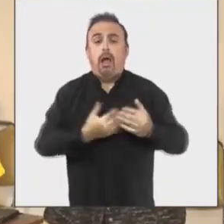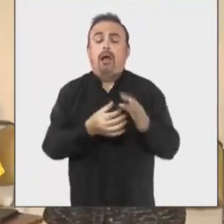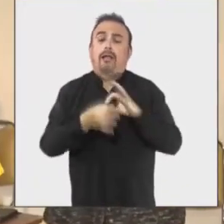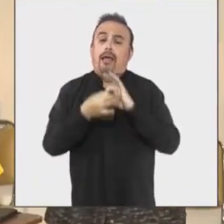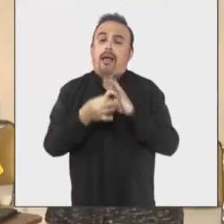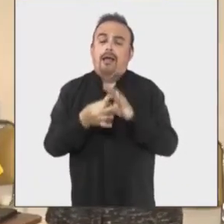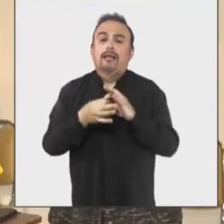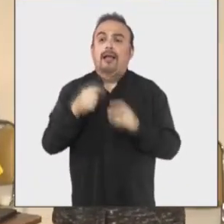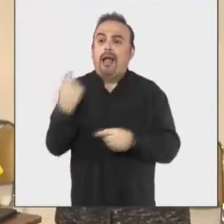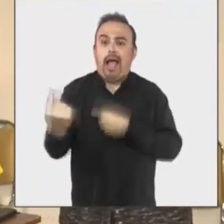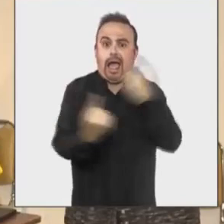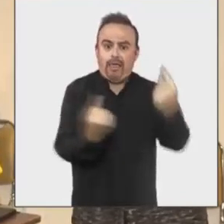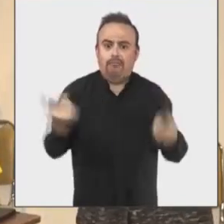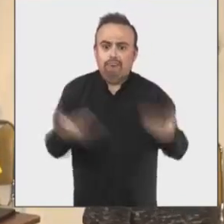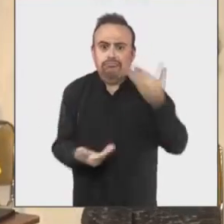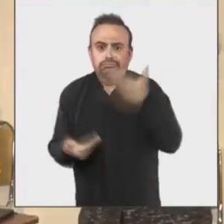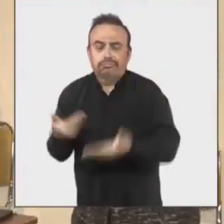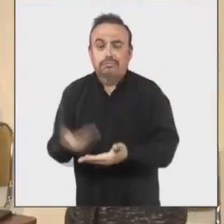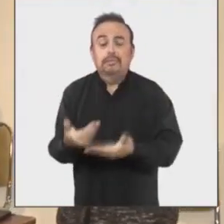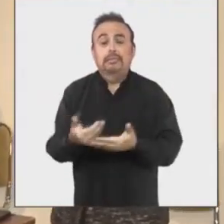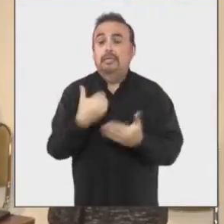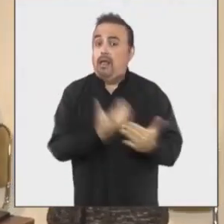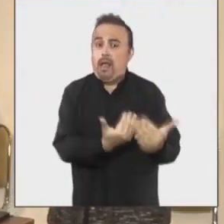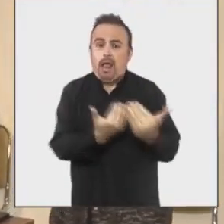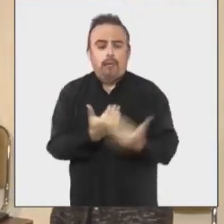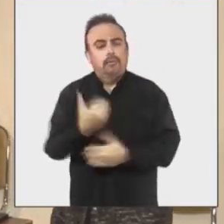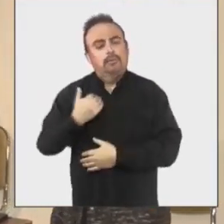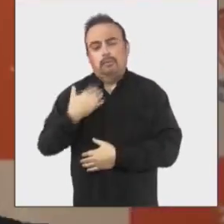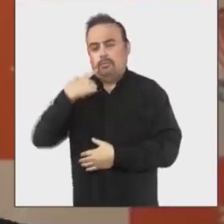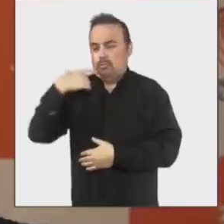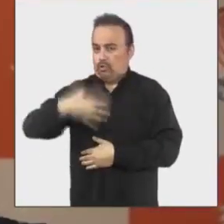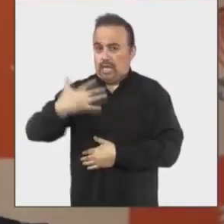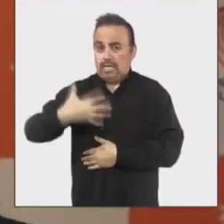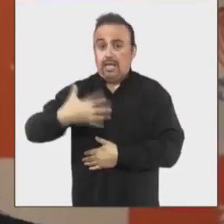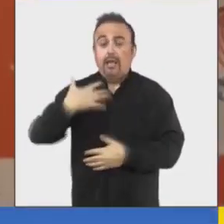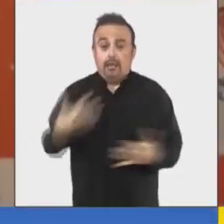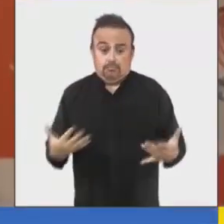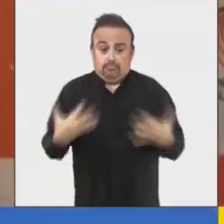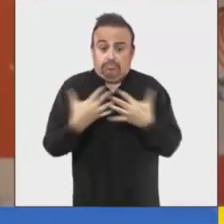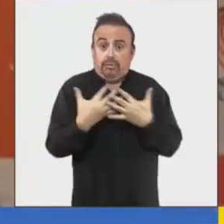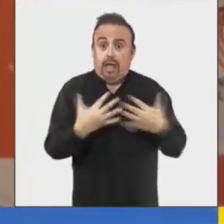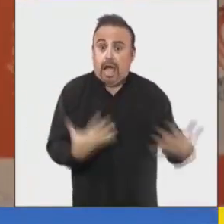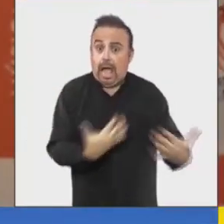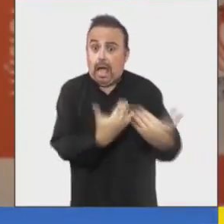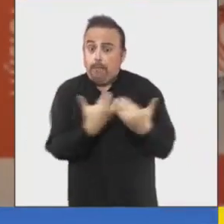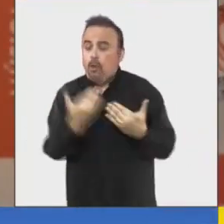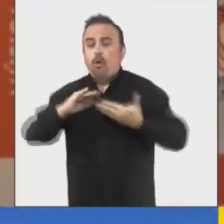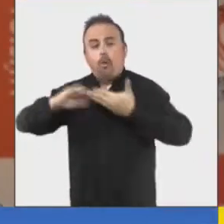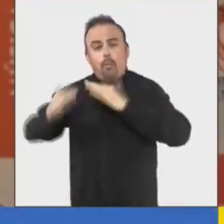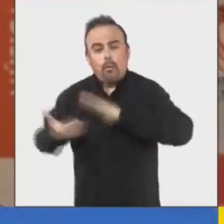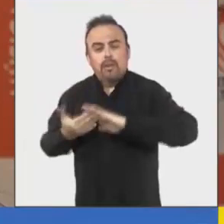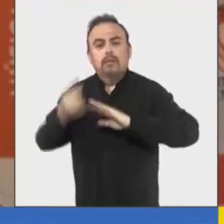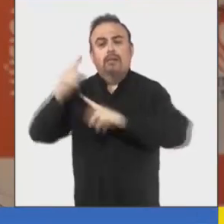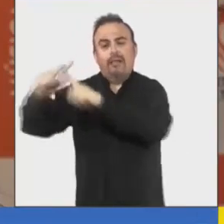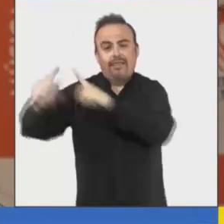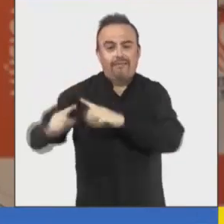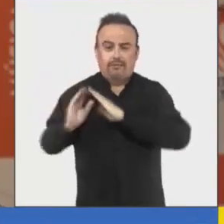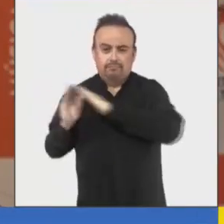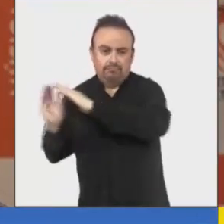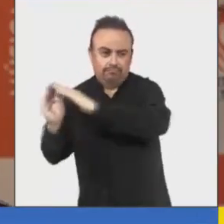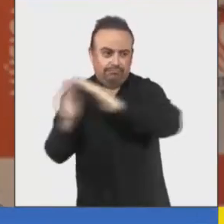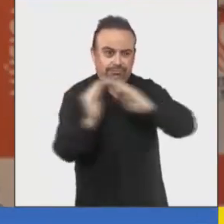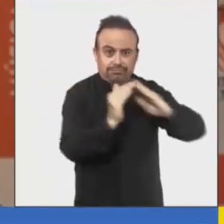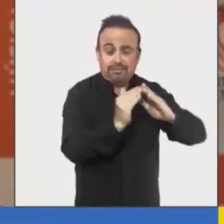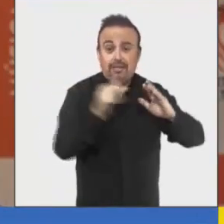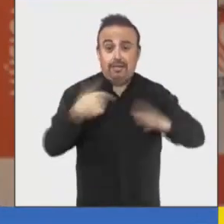realizarán cada una de ellas. El respaldo siempre es súper importante porque se hacen redes de apoyo, redes con las comunidades, con los distintos barrios y